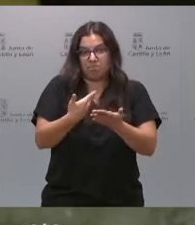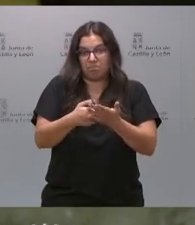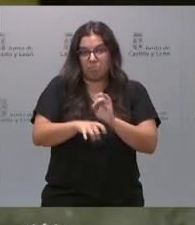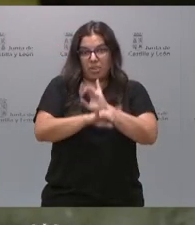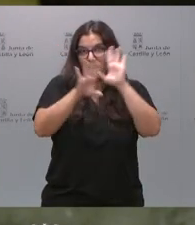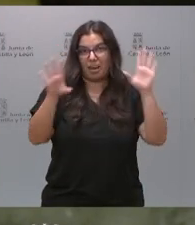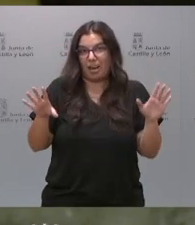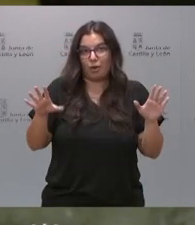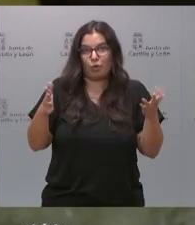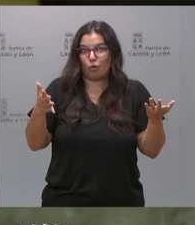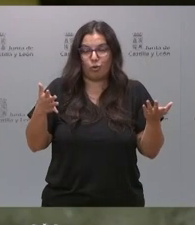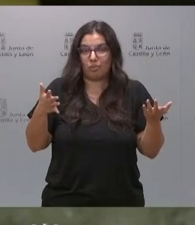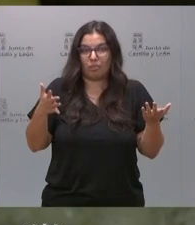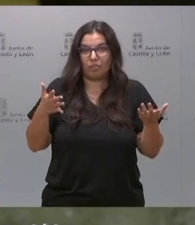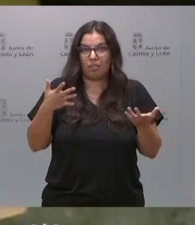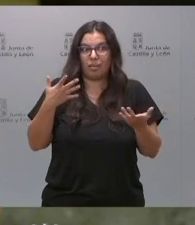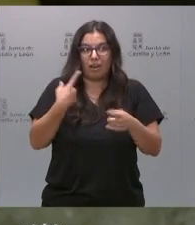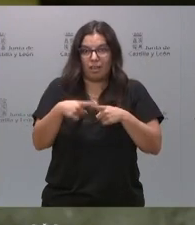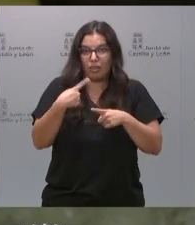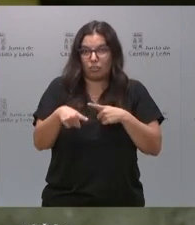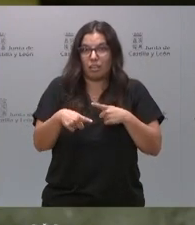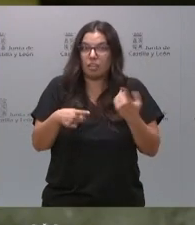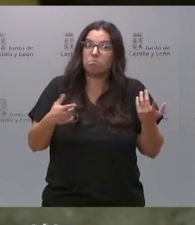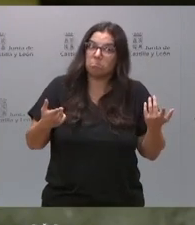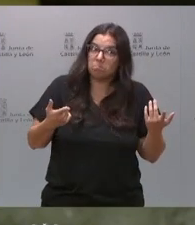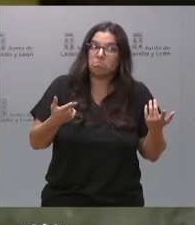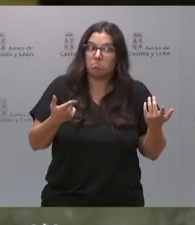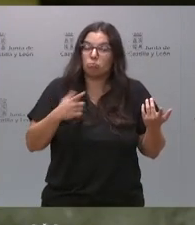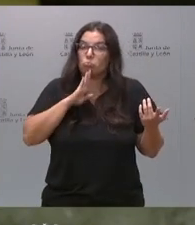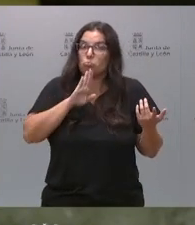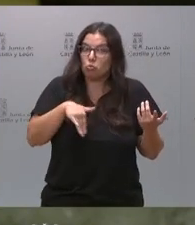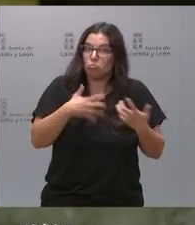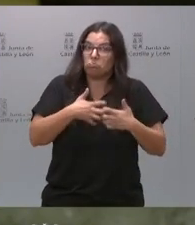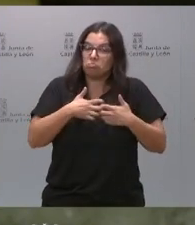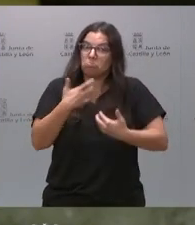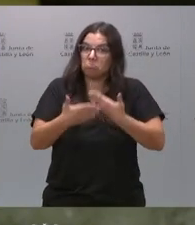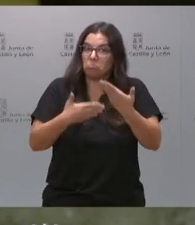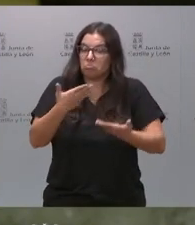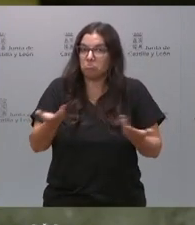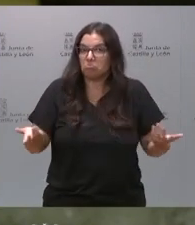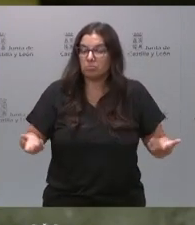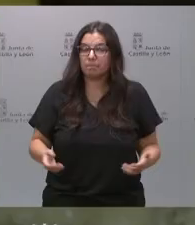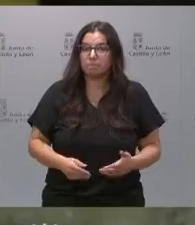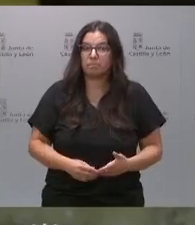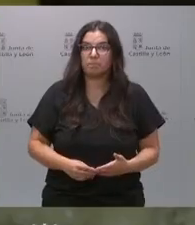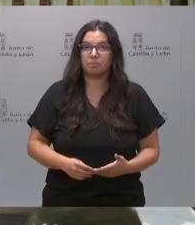precisos de que las cosas pues van funcionando como tienen que funcionar